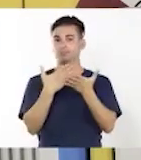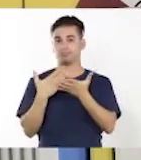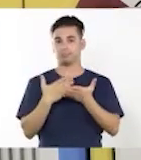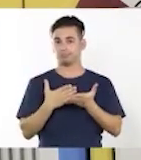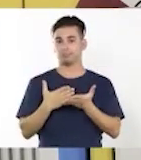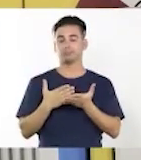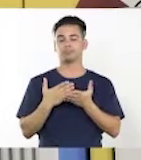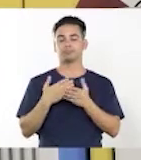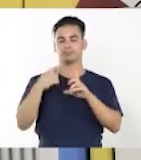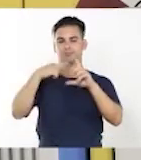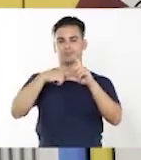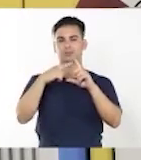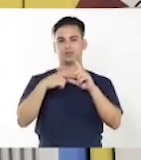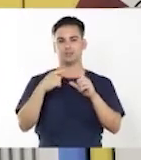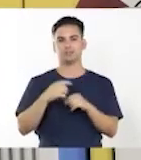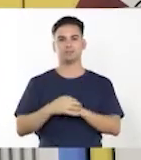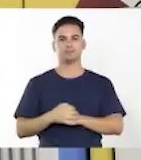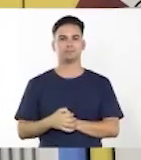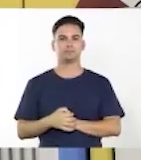que se escriben separadas.